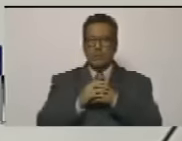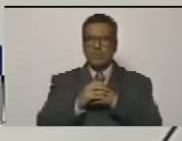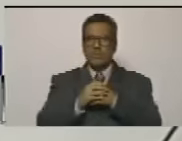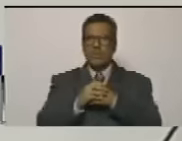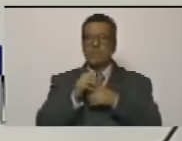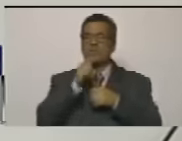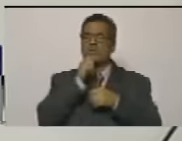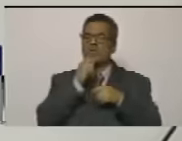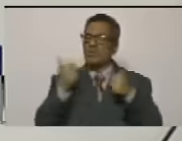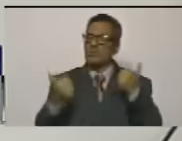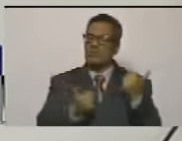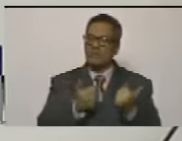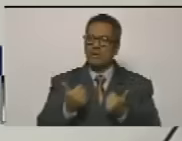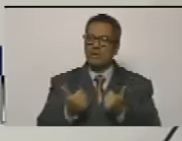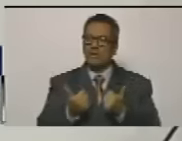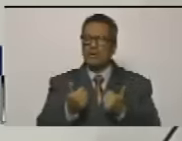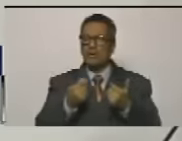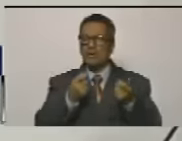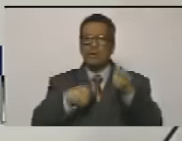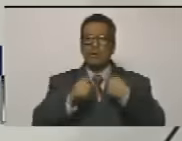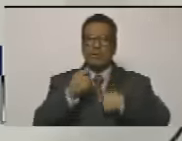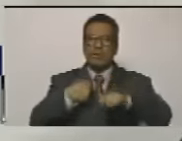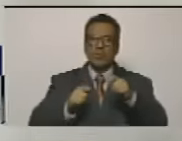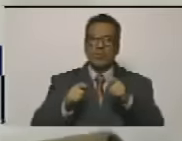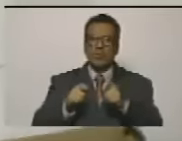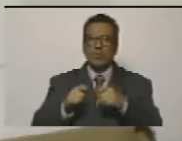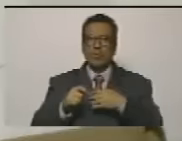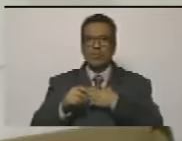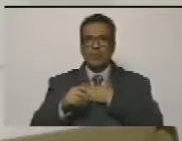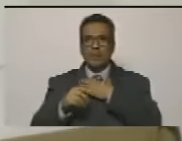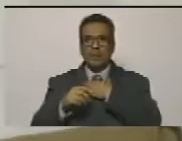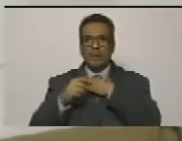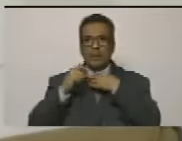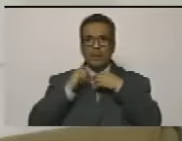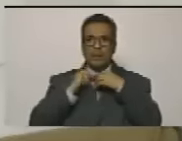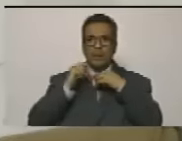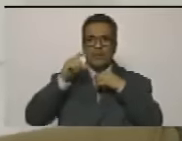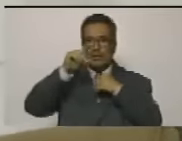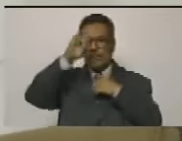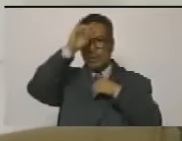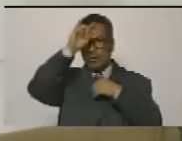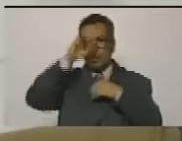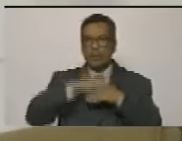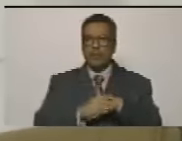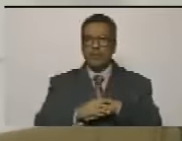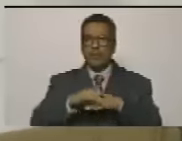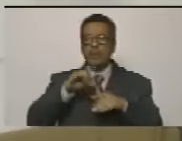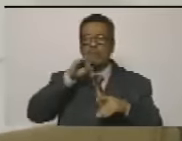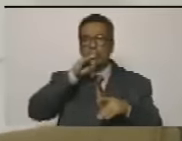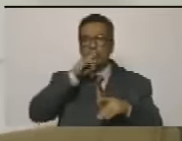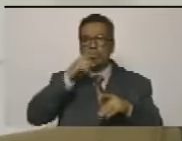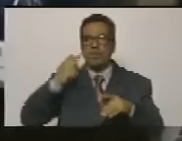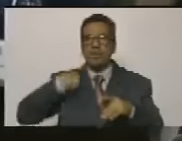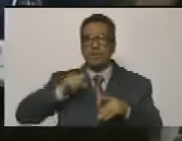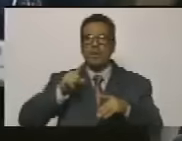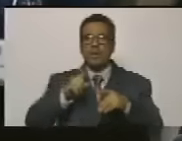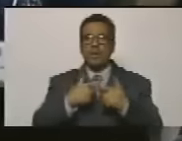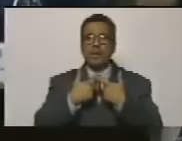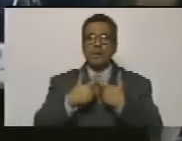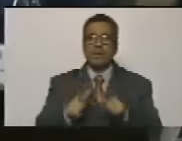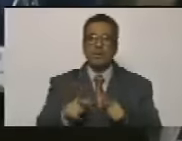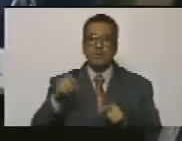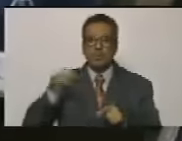¿con quién vas a negociar? con el cura lo liberaron al secuestrado que teníamos lo liberaron